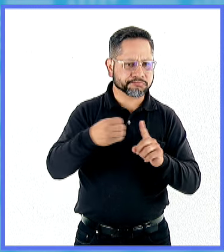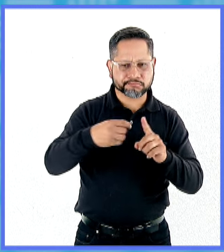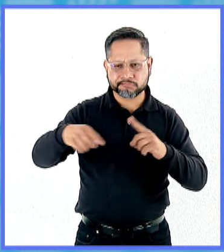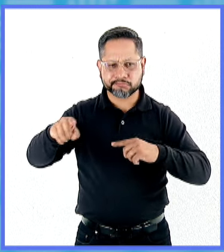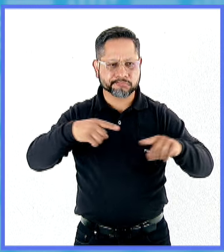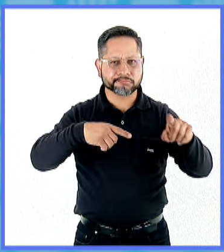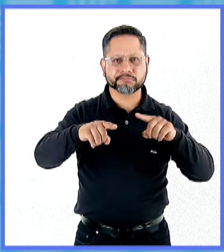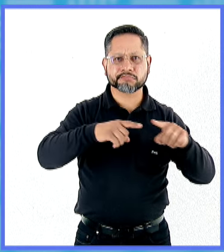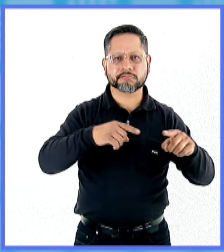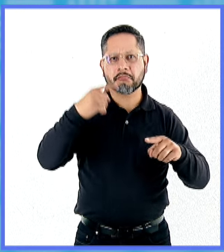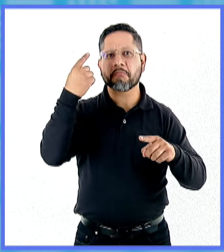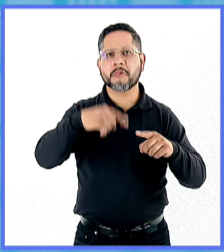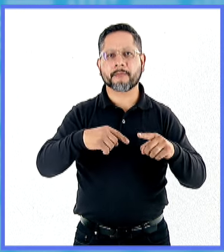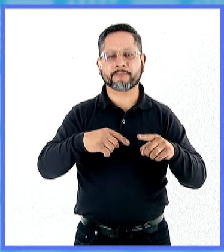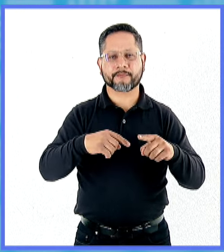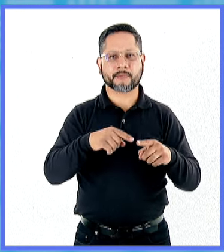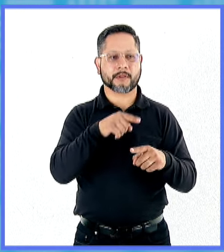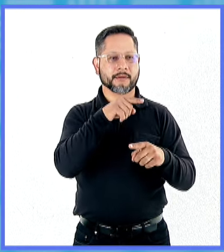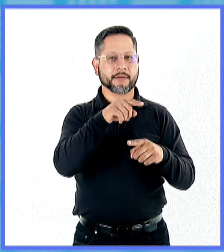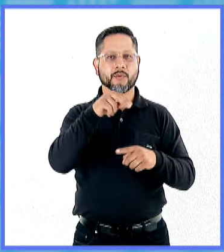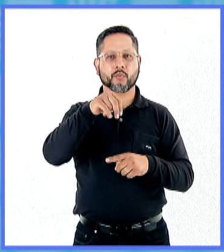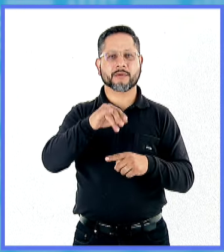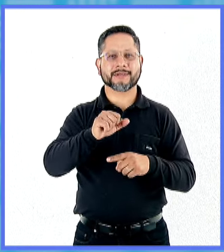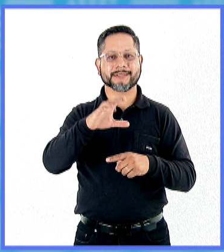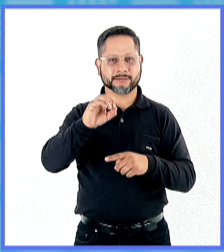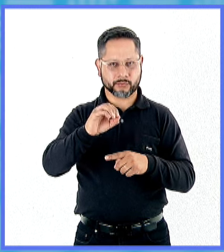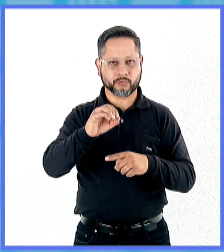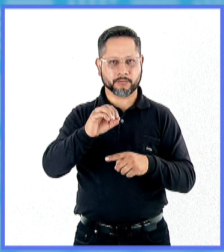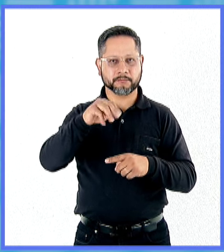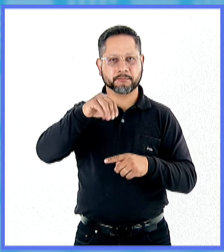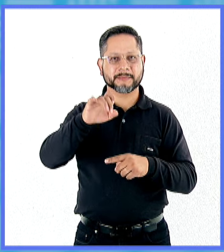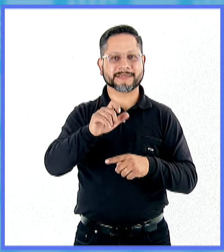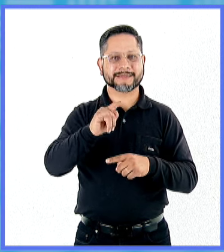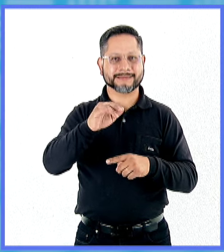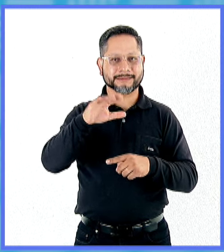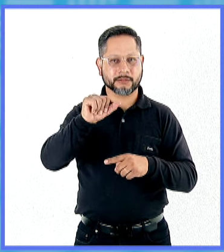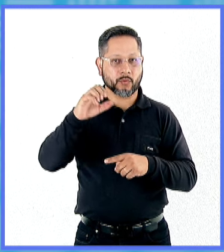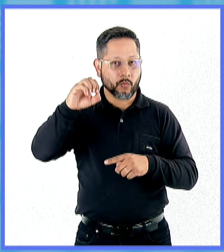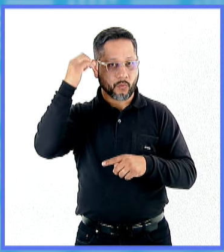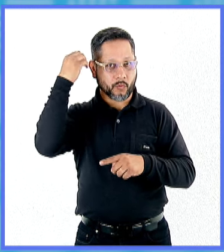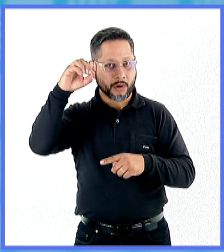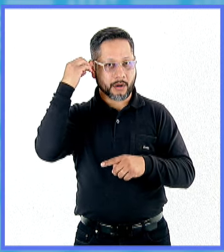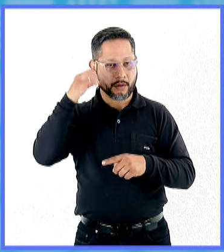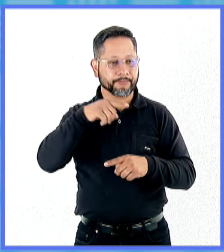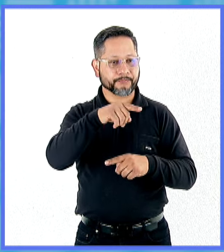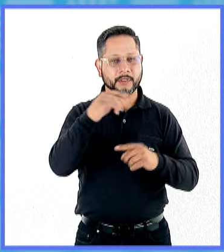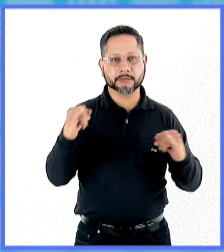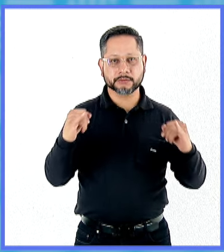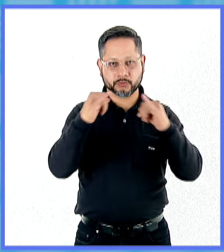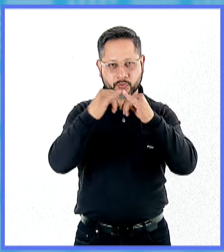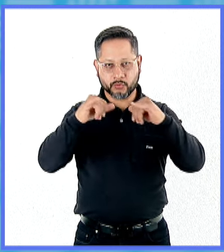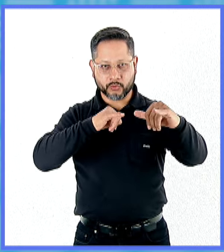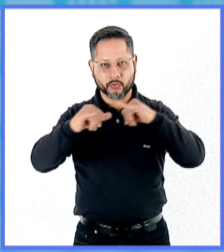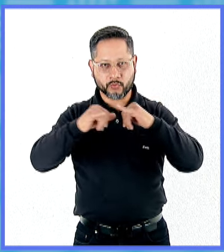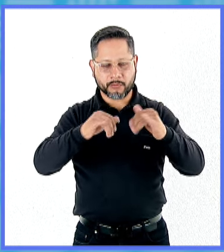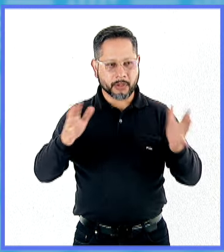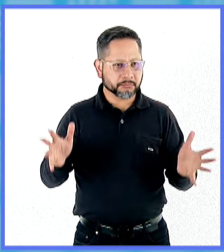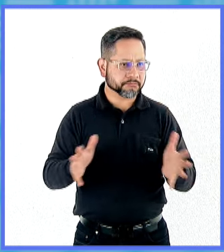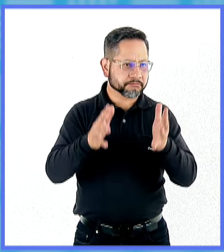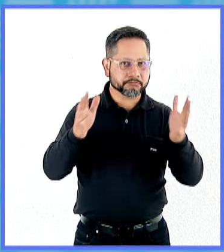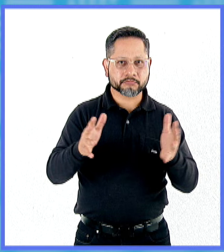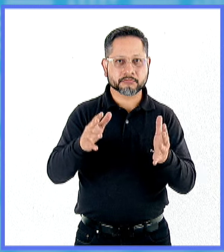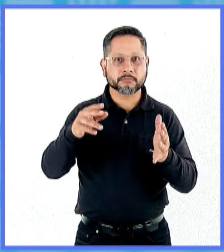este año, el Geoparque Mundial UNESCO Mixteca Alta Oaxaca, que impulsa el Instituto de Geografía de nuestra universidad, fue